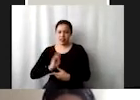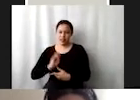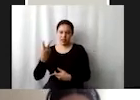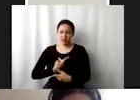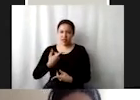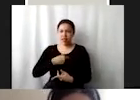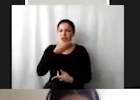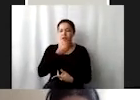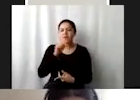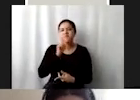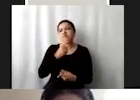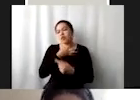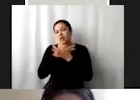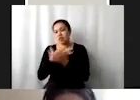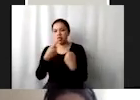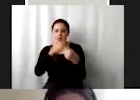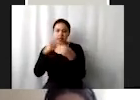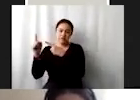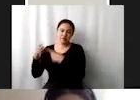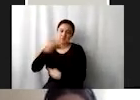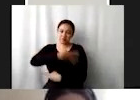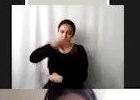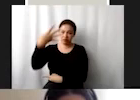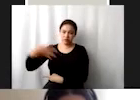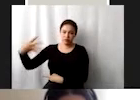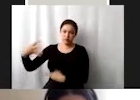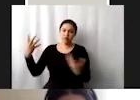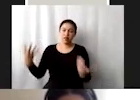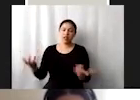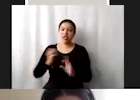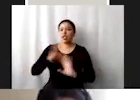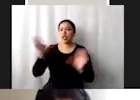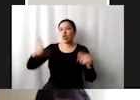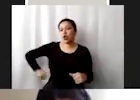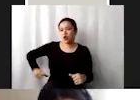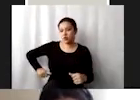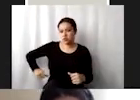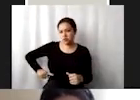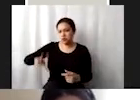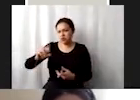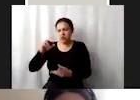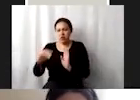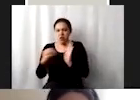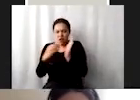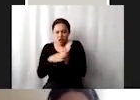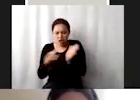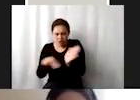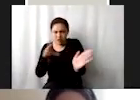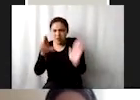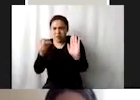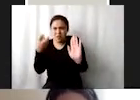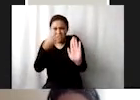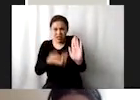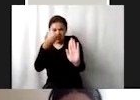orientación sexual diversas que pues obviamente hubo gobiernos que no iban a firmar la Agenda 2030 si estaban